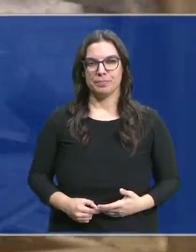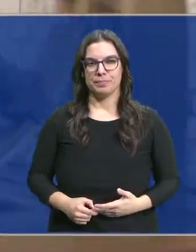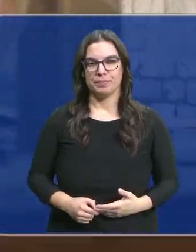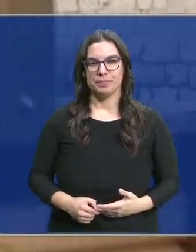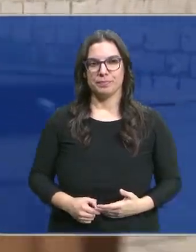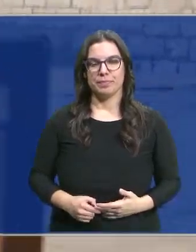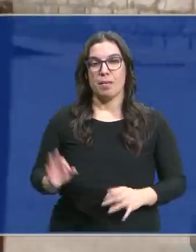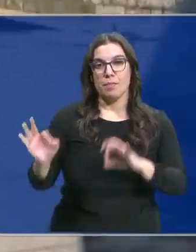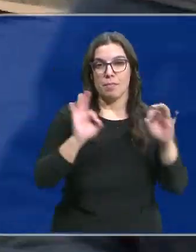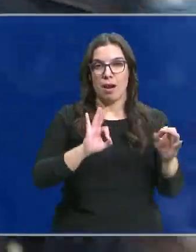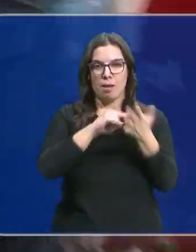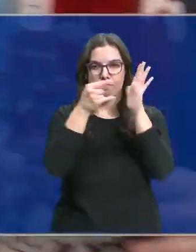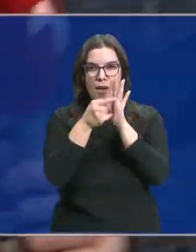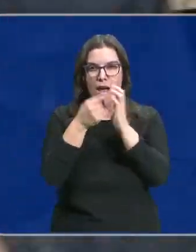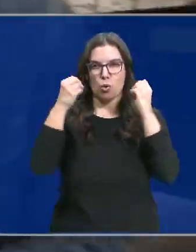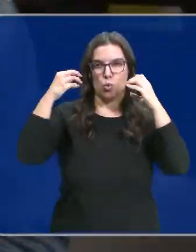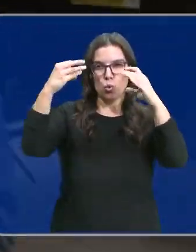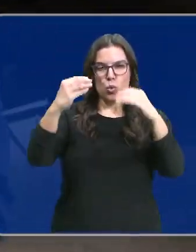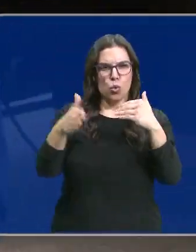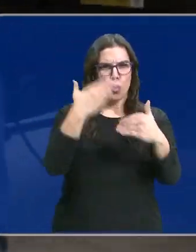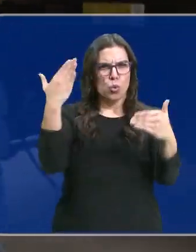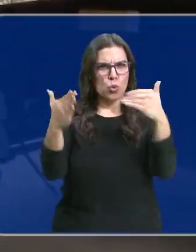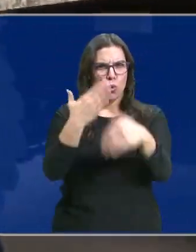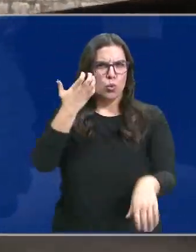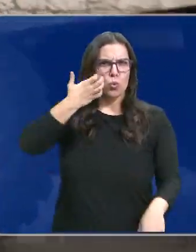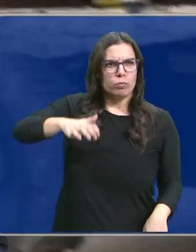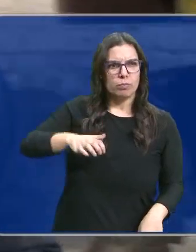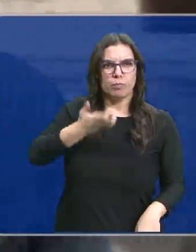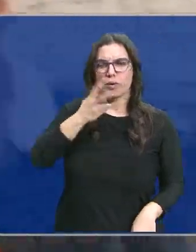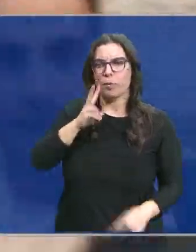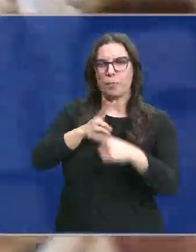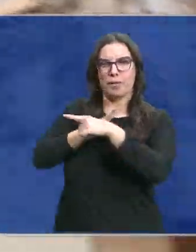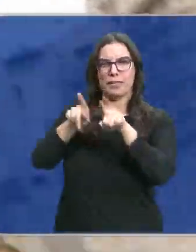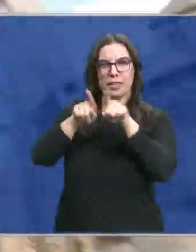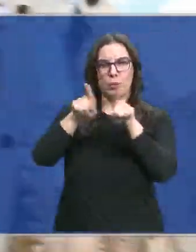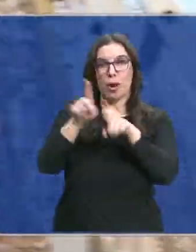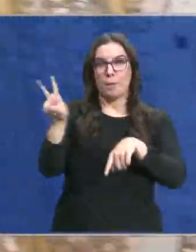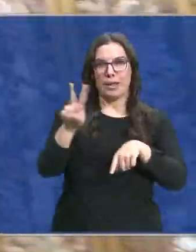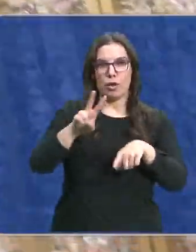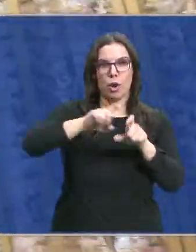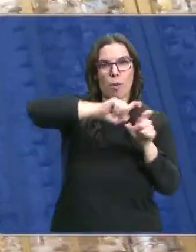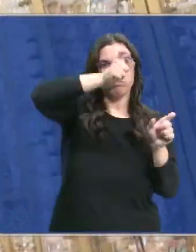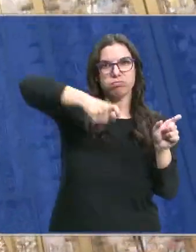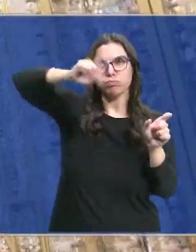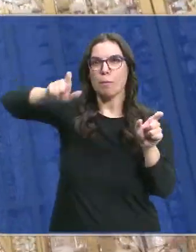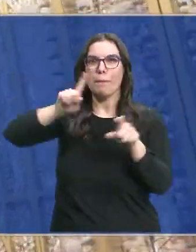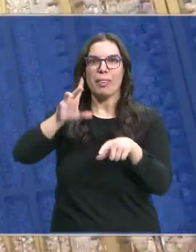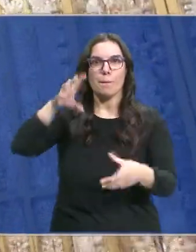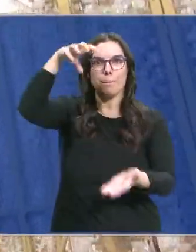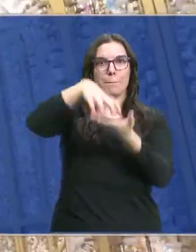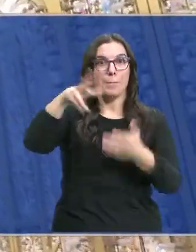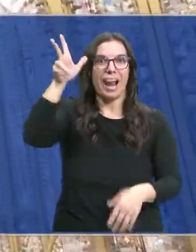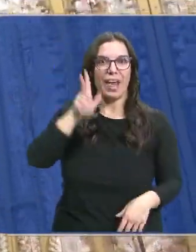Una puesta en escena lumínica cada año más innovadora. Fíjense en este Palacio de la Luz que se ha montado en Valladolid. Ya está preparado porque